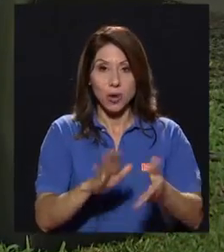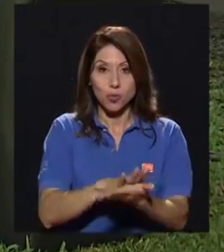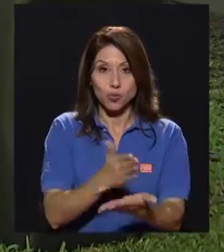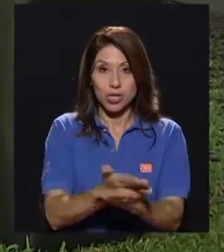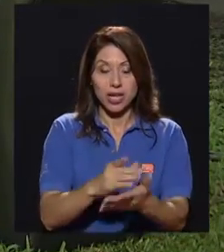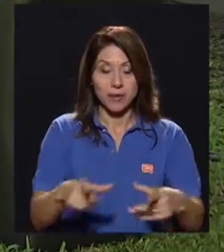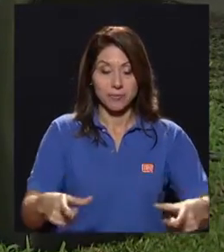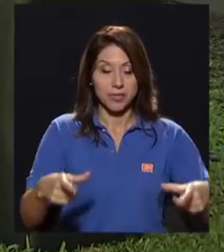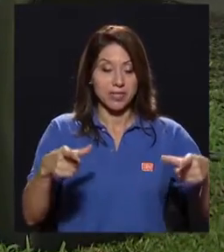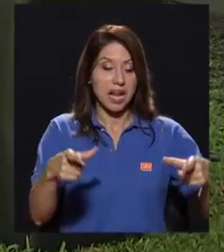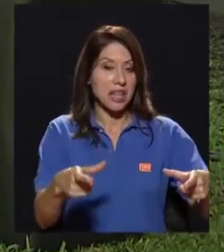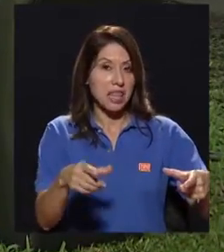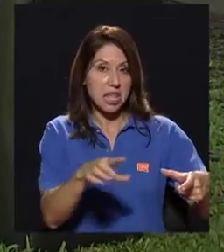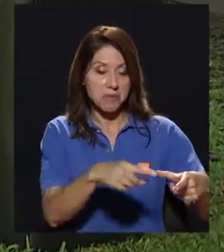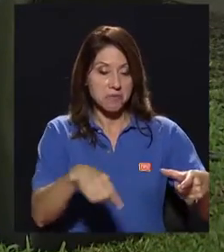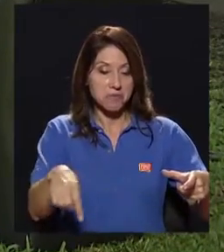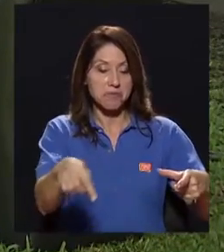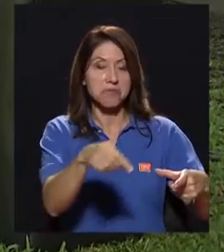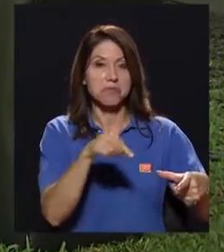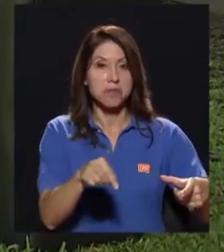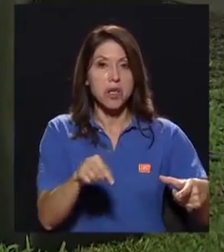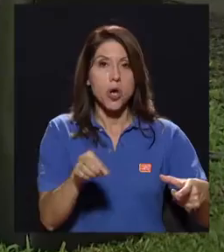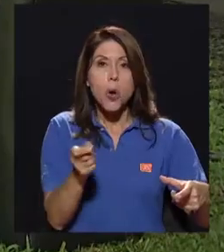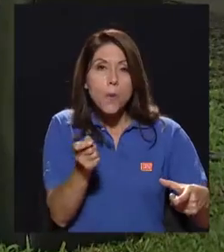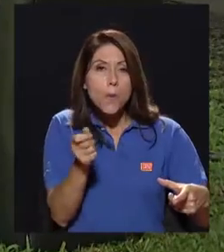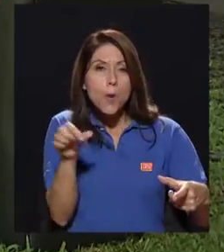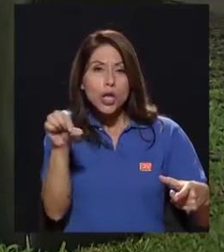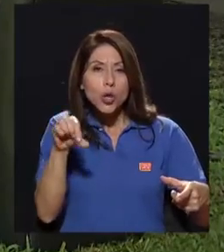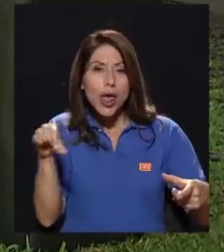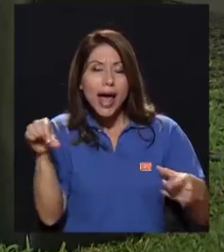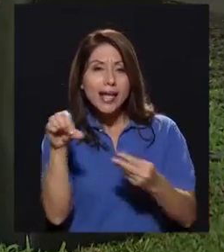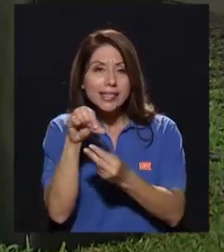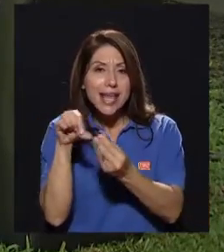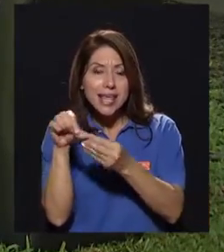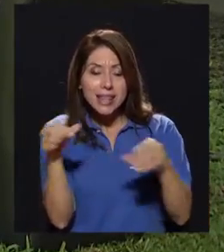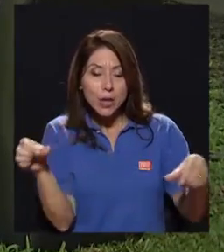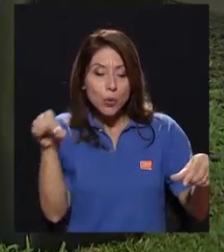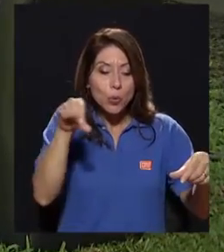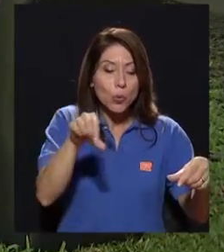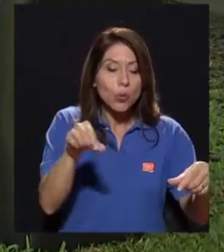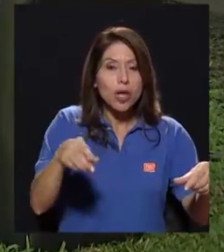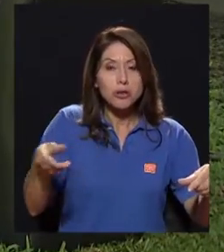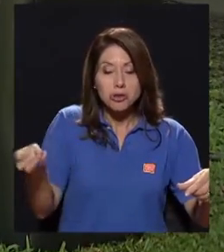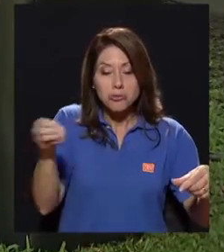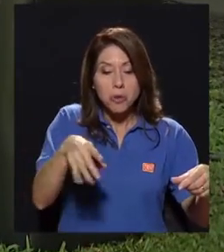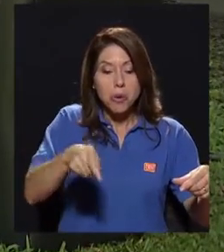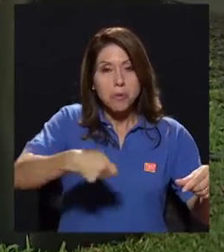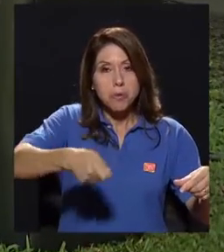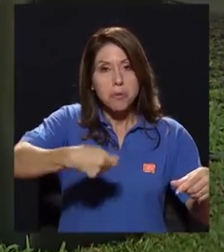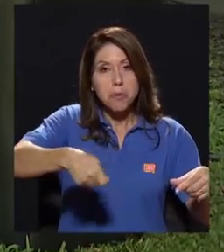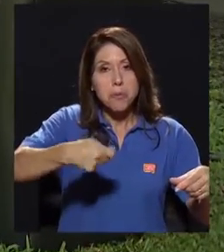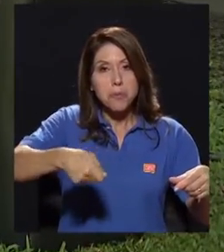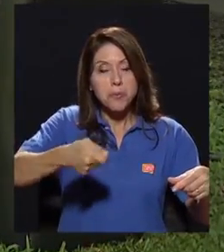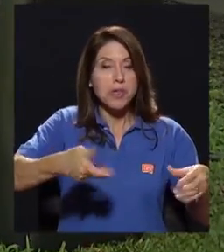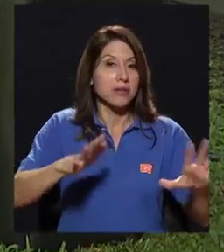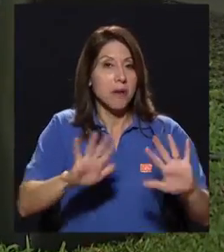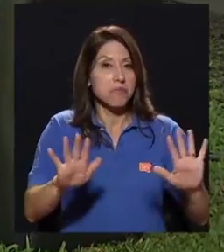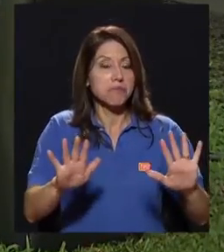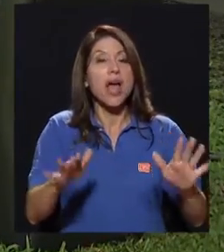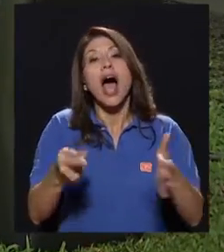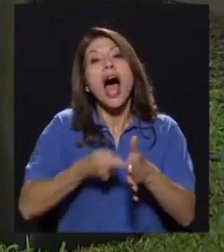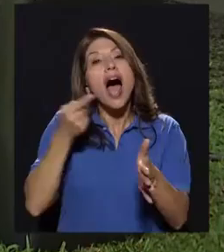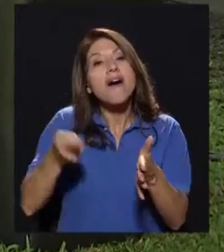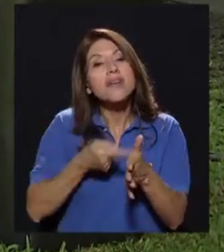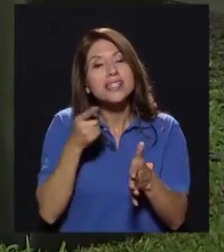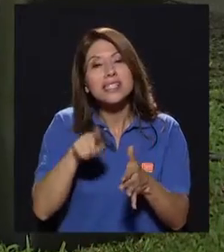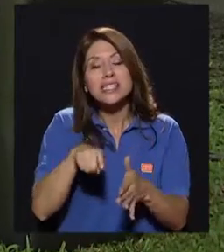y hacerlos con un poquito de aceite. Algunas veces llevan un proceso previo de secado, de deshidratado y